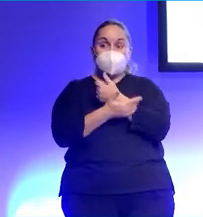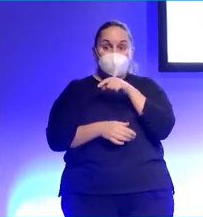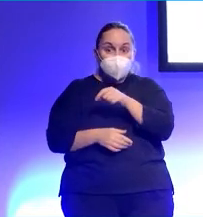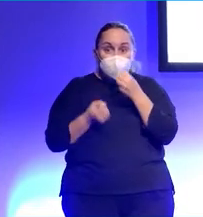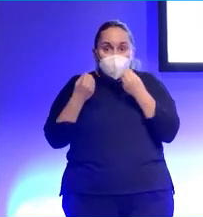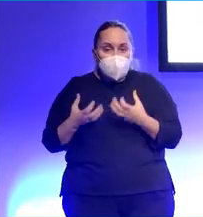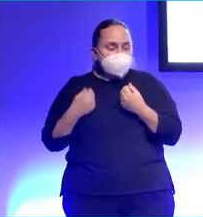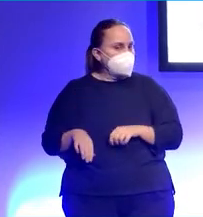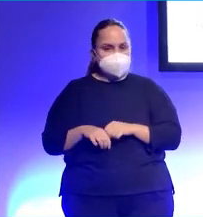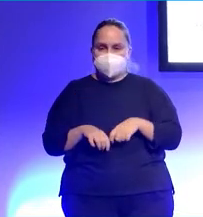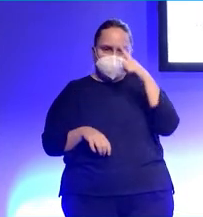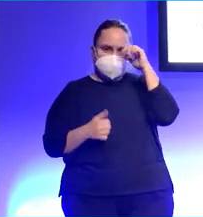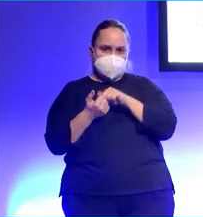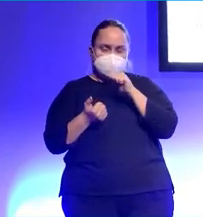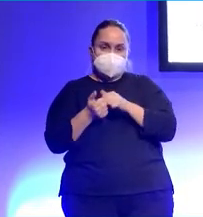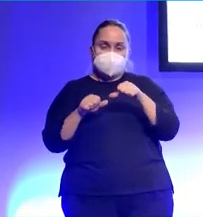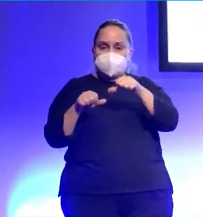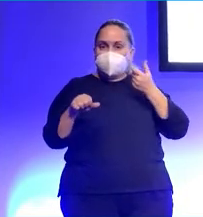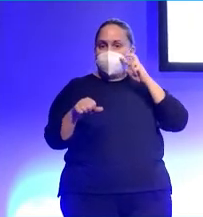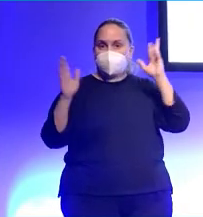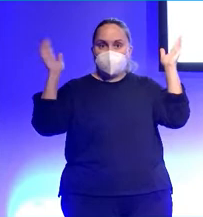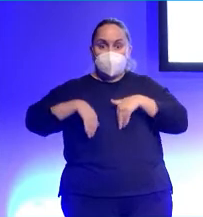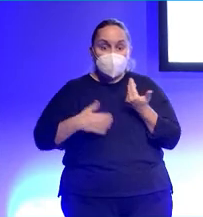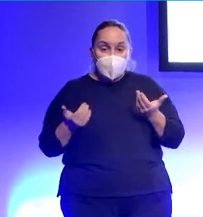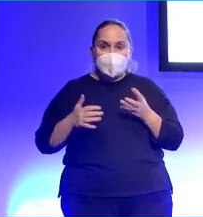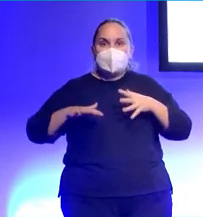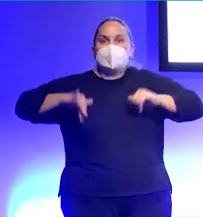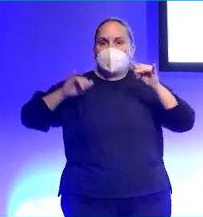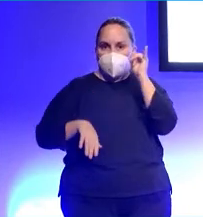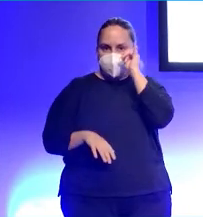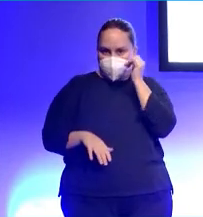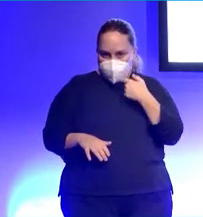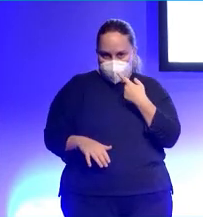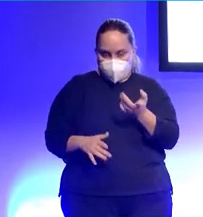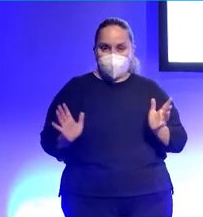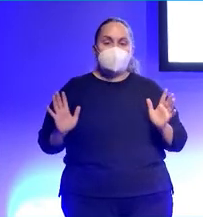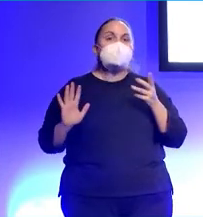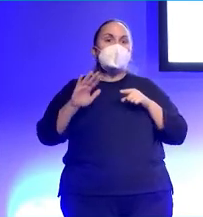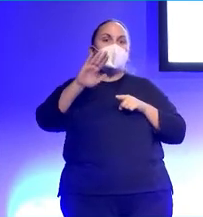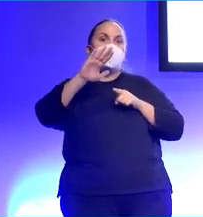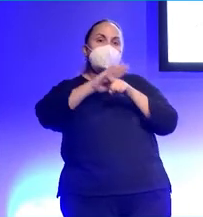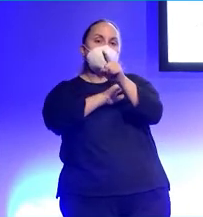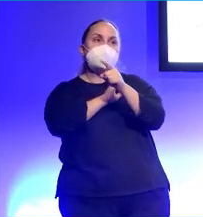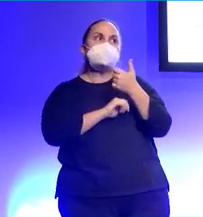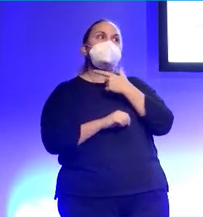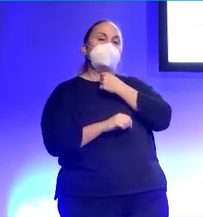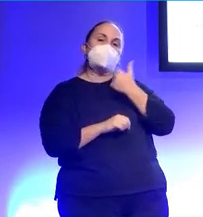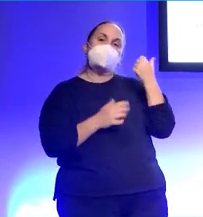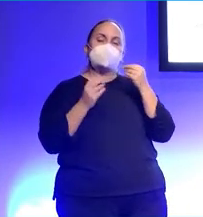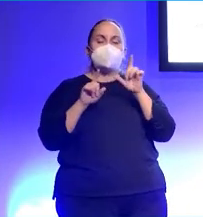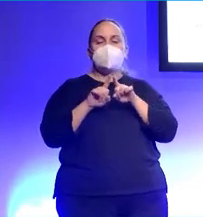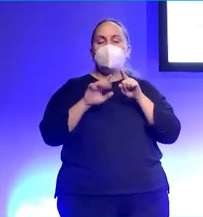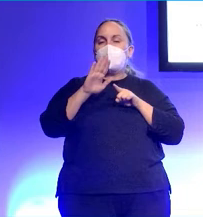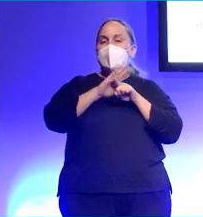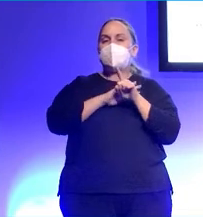para eso. Es que no tengo experiencia en esas cosas por no tenerlo en cuenta en Instagram. Entonces, este crecimiento me gusta mucho porque es un crecimiento orgánico,